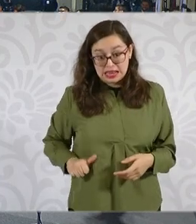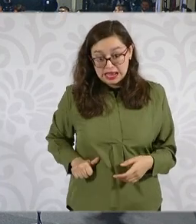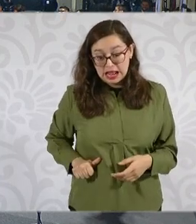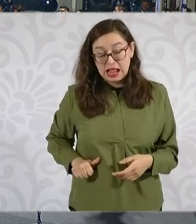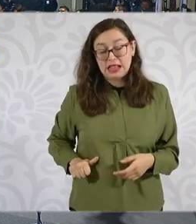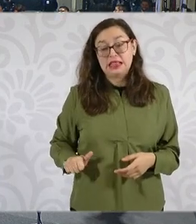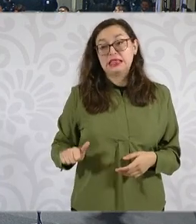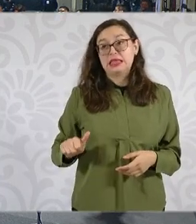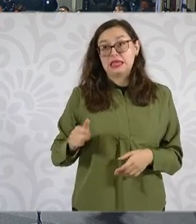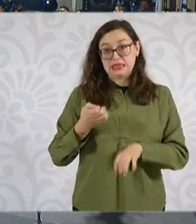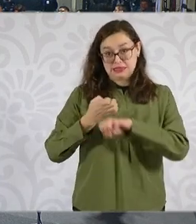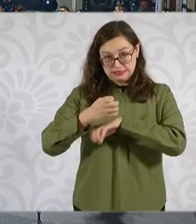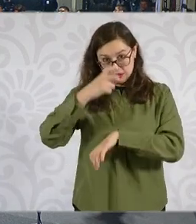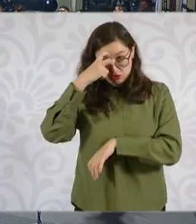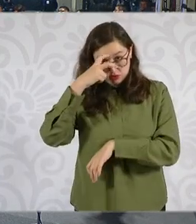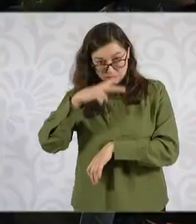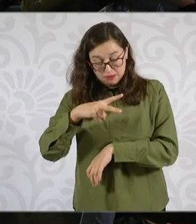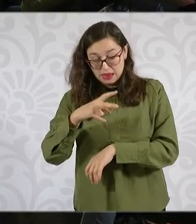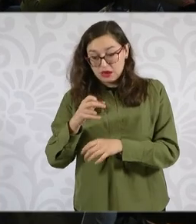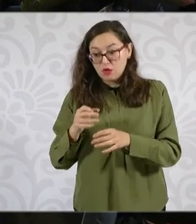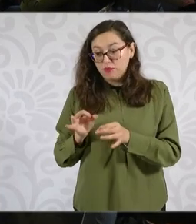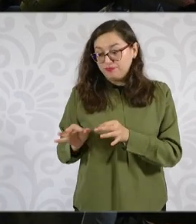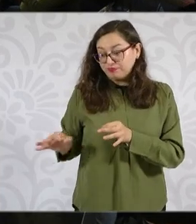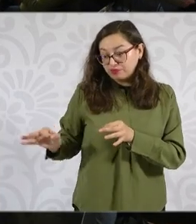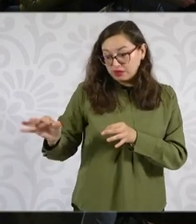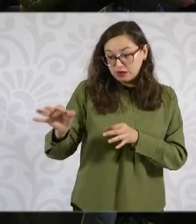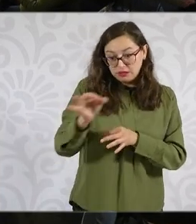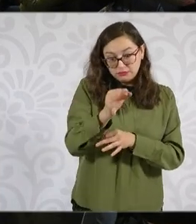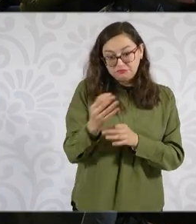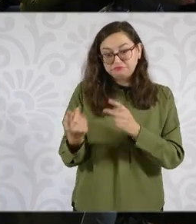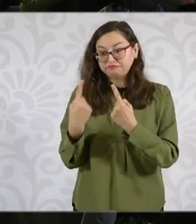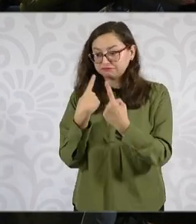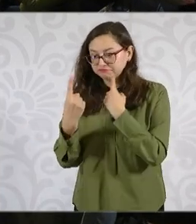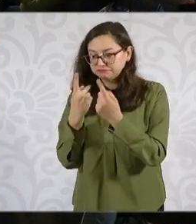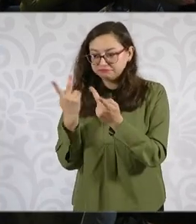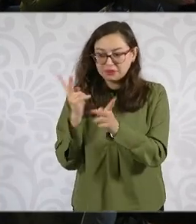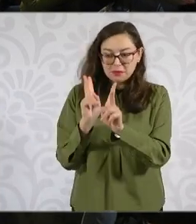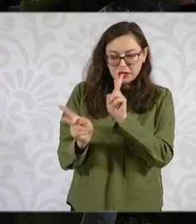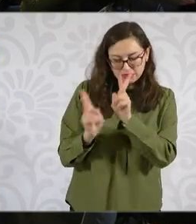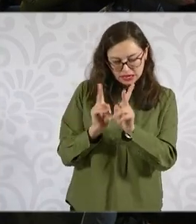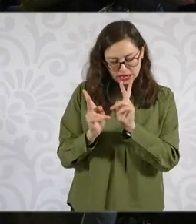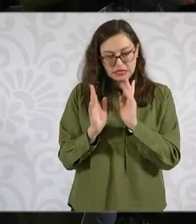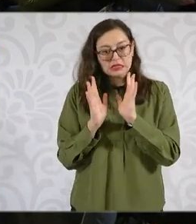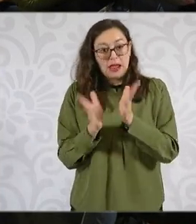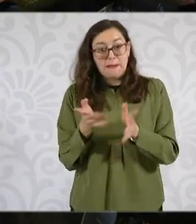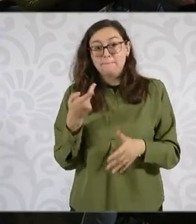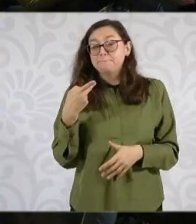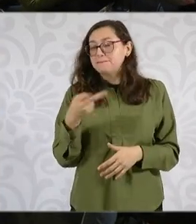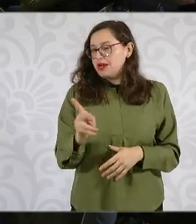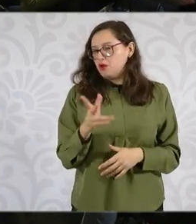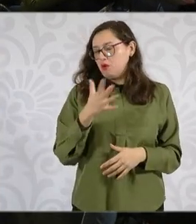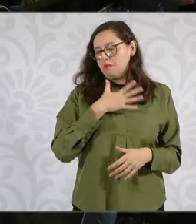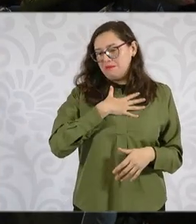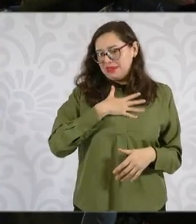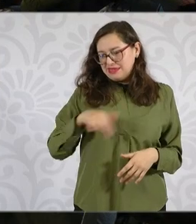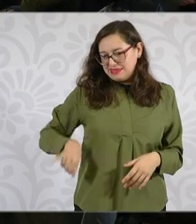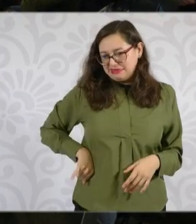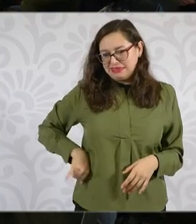metropolitana del Estado de México. A mí lo que me interesa saber es qué se va a atacar primero, porque